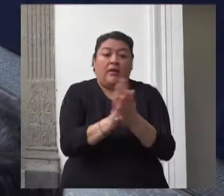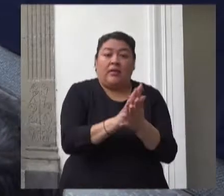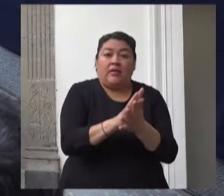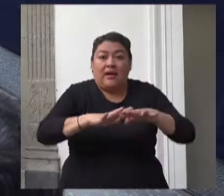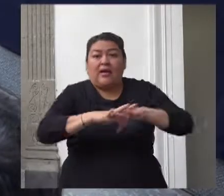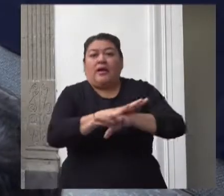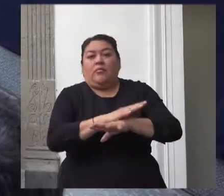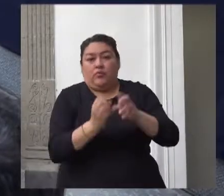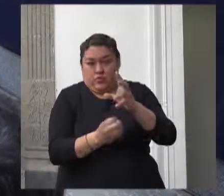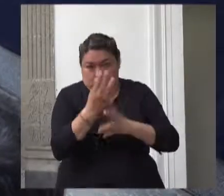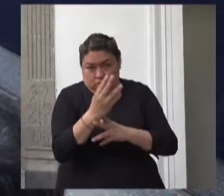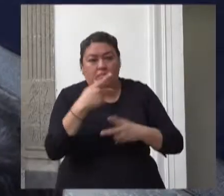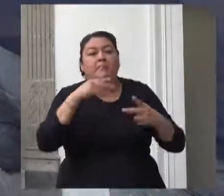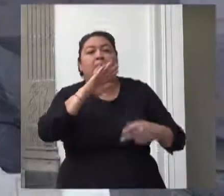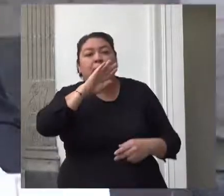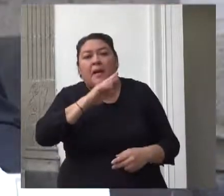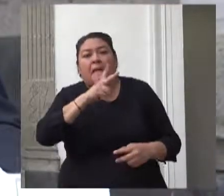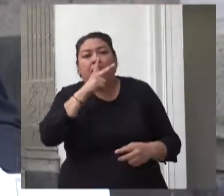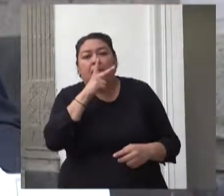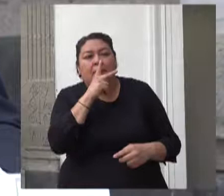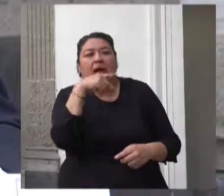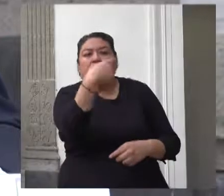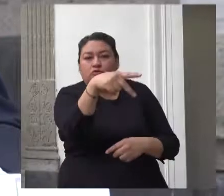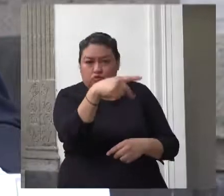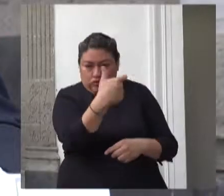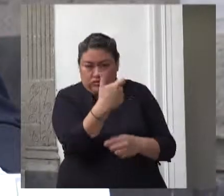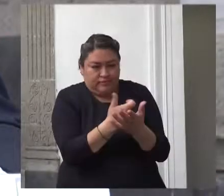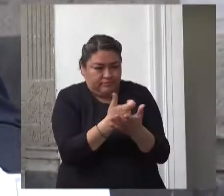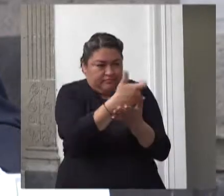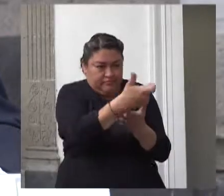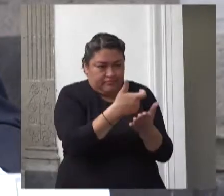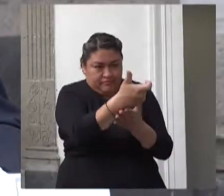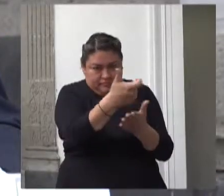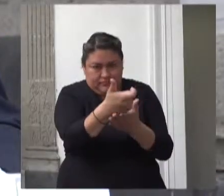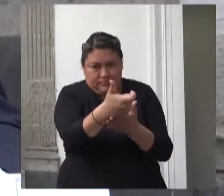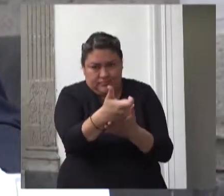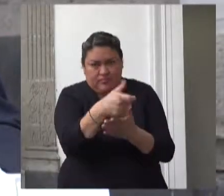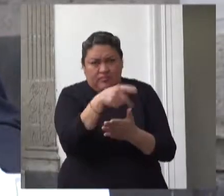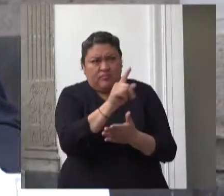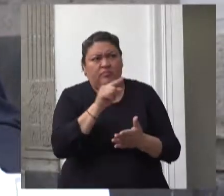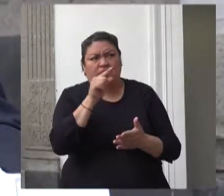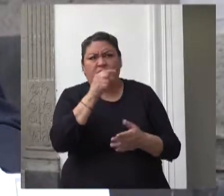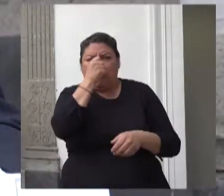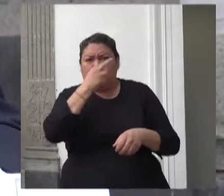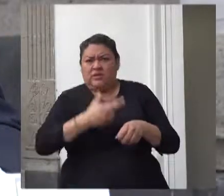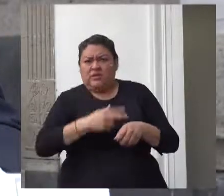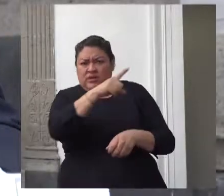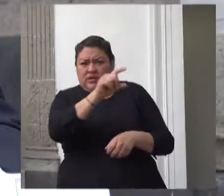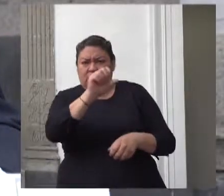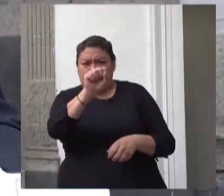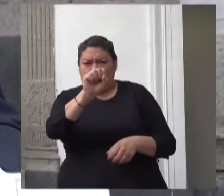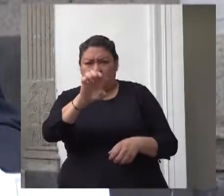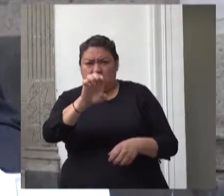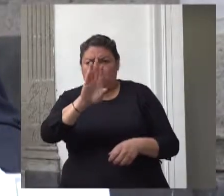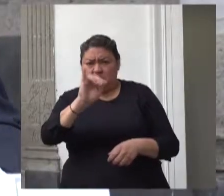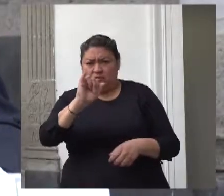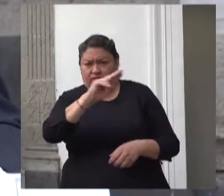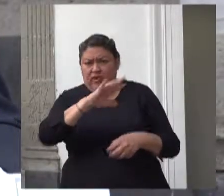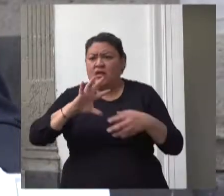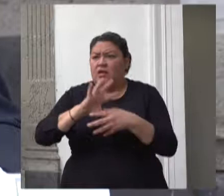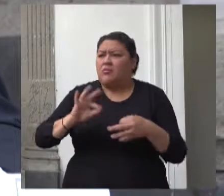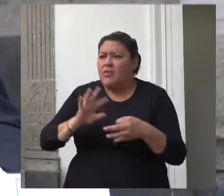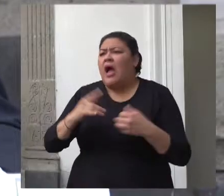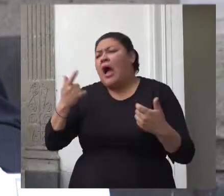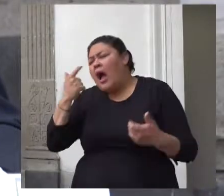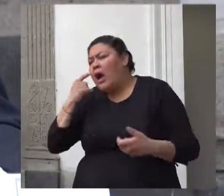sin explicar de qué manera ese cambio contribuiría a una mejor protección de